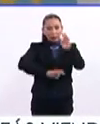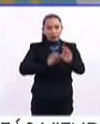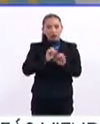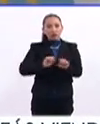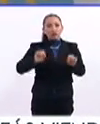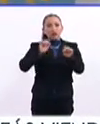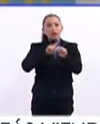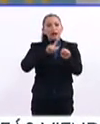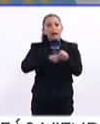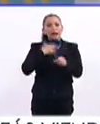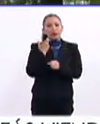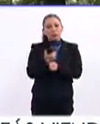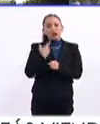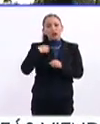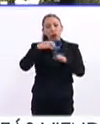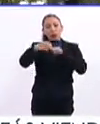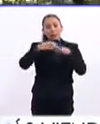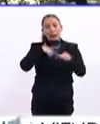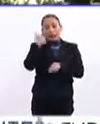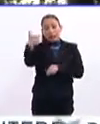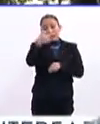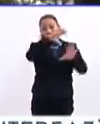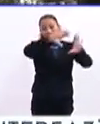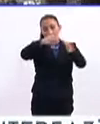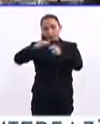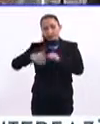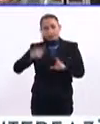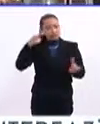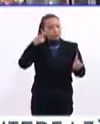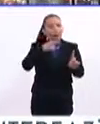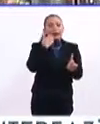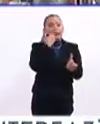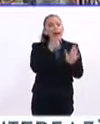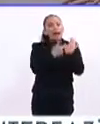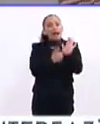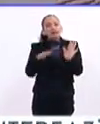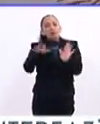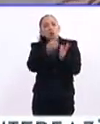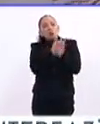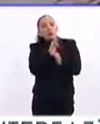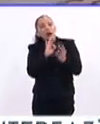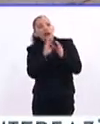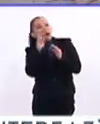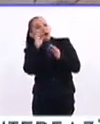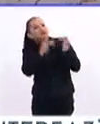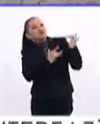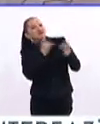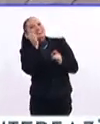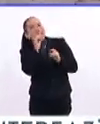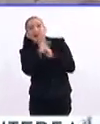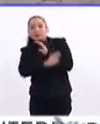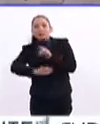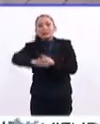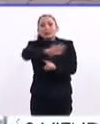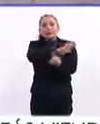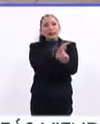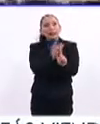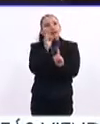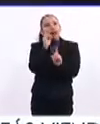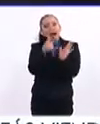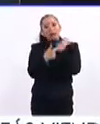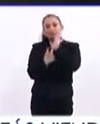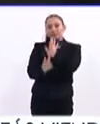socioeconómico y comercial. Cada una de ellas tienen como propósito crear un una nueva forma de percibir nuestro entorno y de